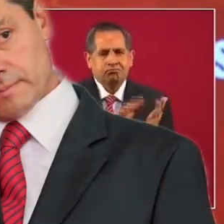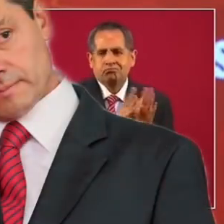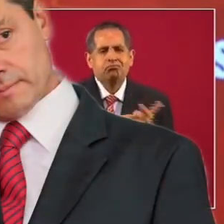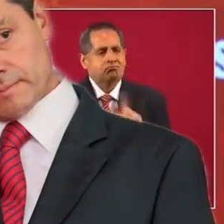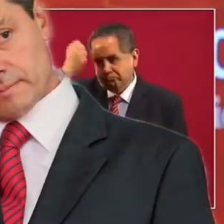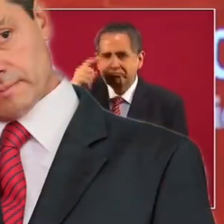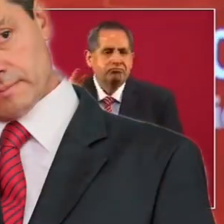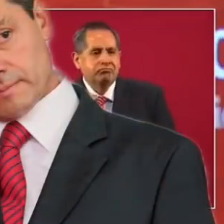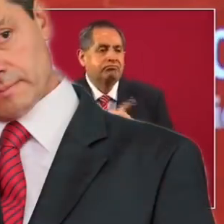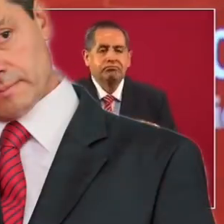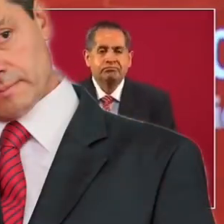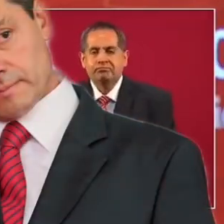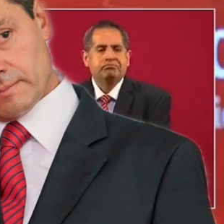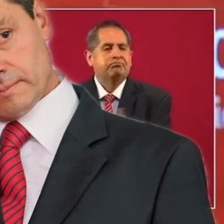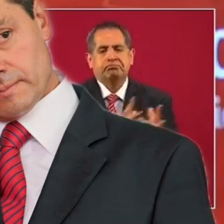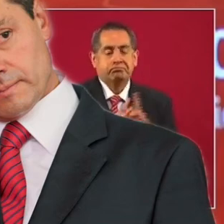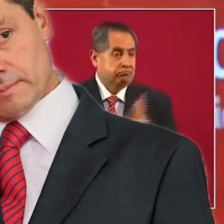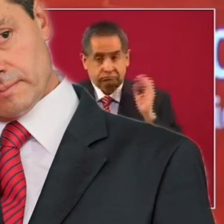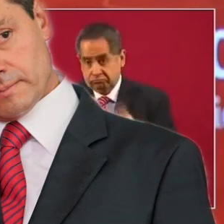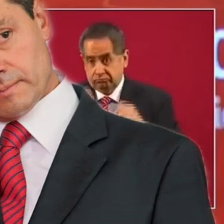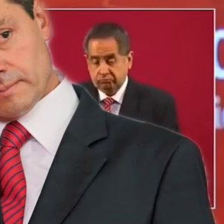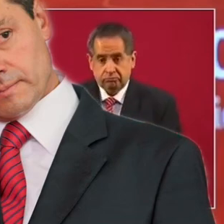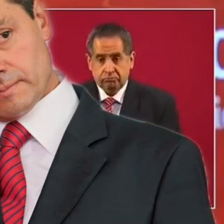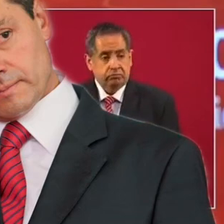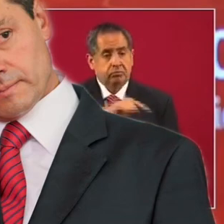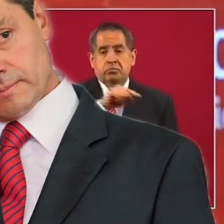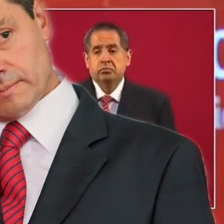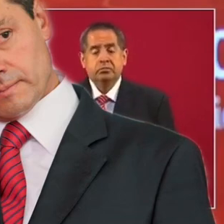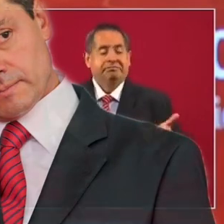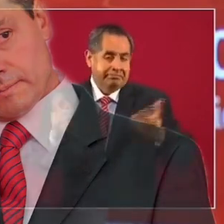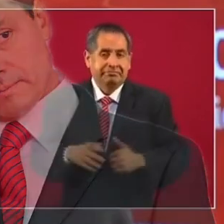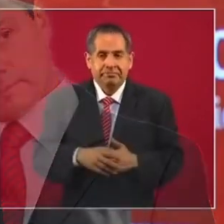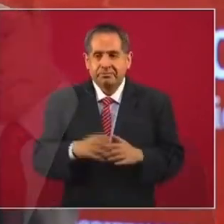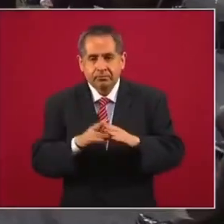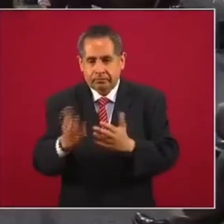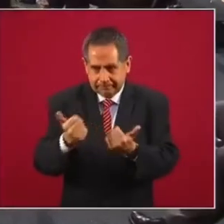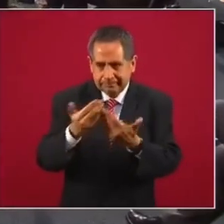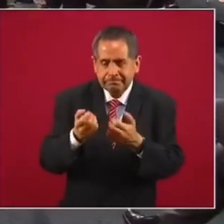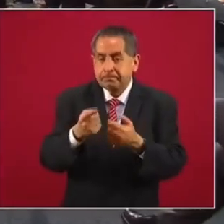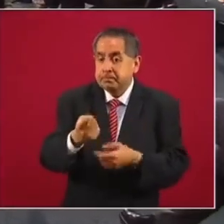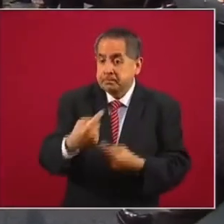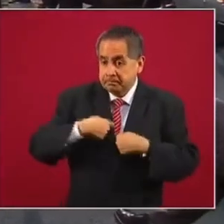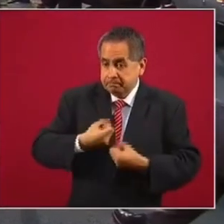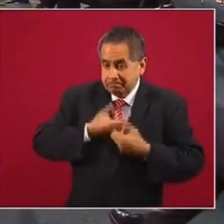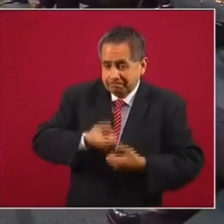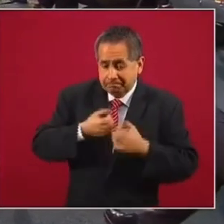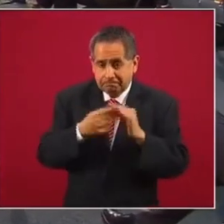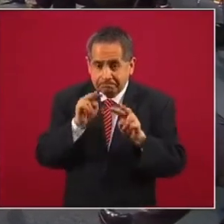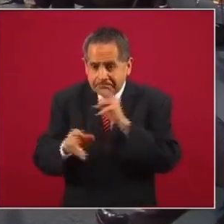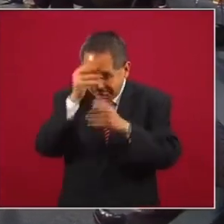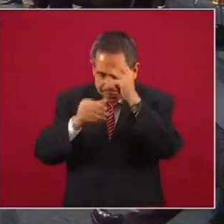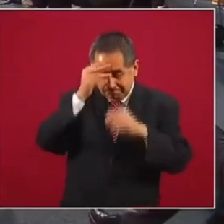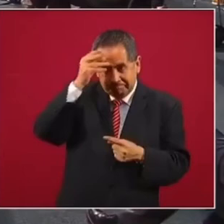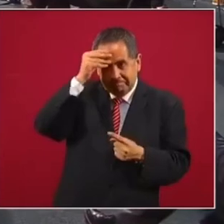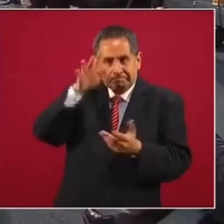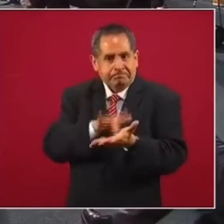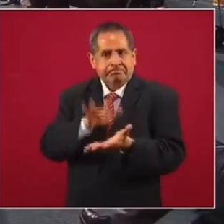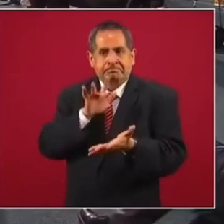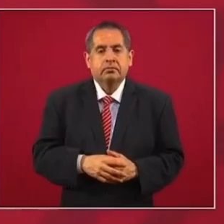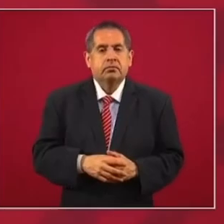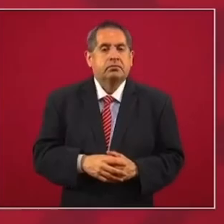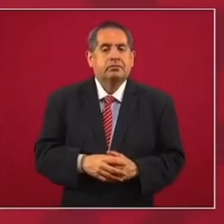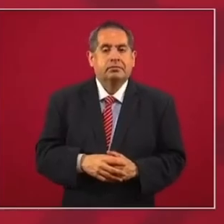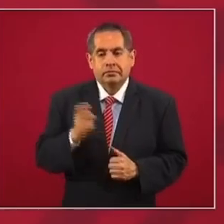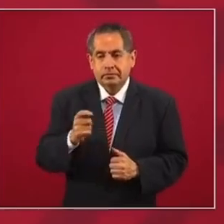es una red. En algunos casos tienen hasta representantes en los medios de comunicación. Conocer todo esto es pedagogía, es